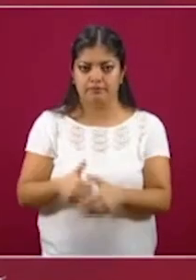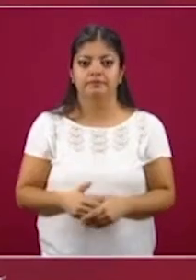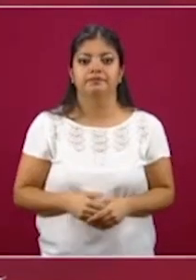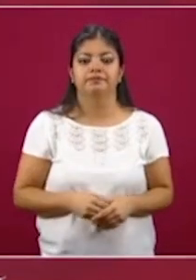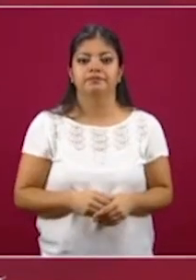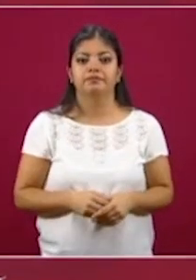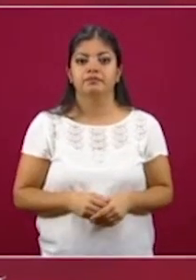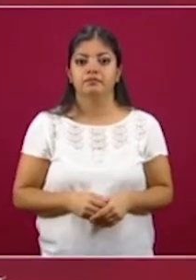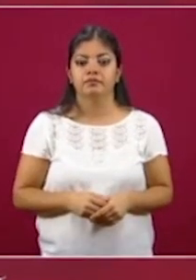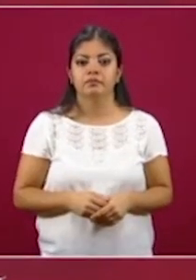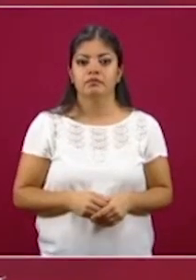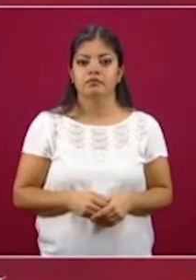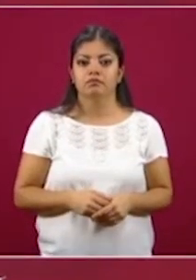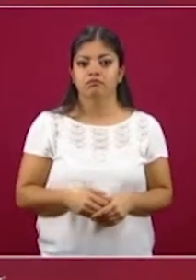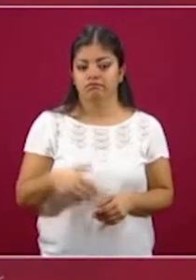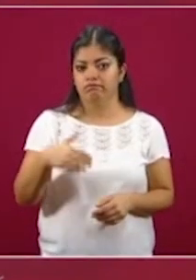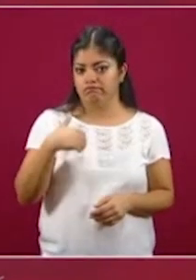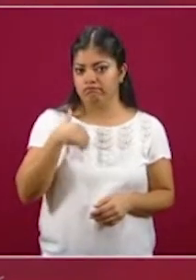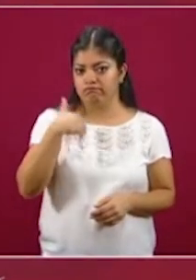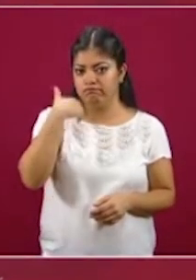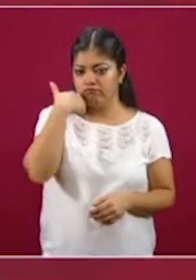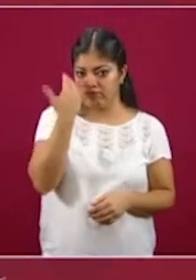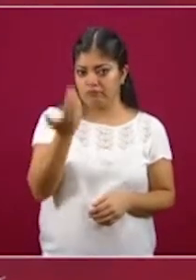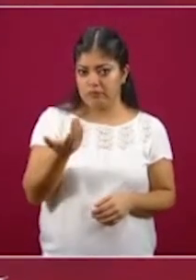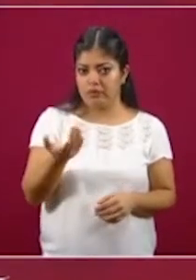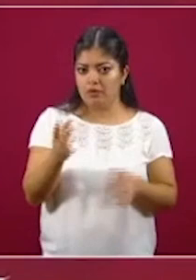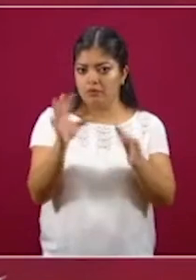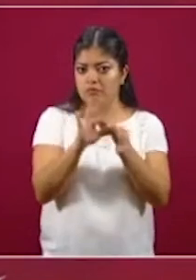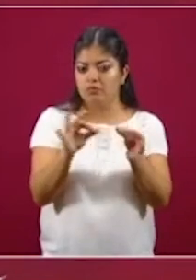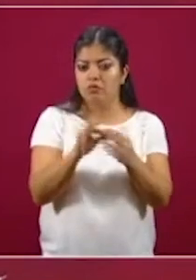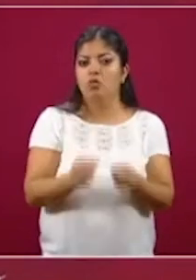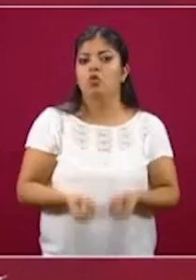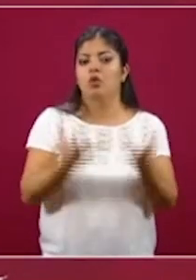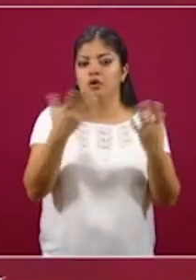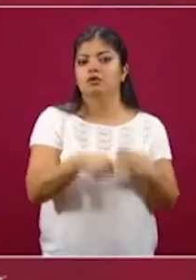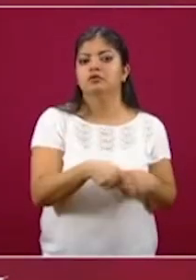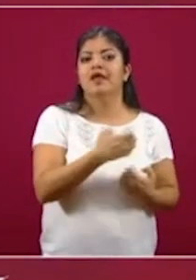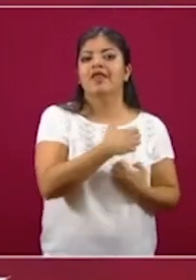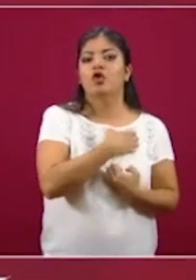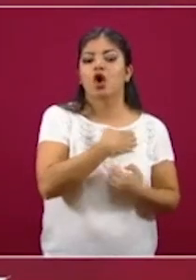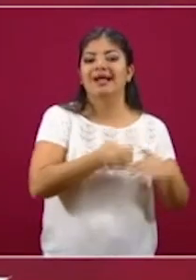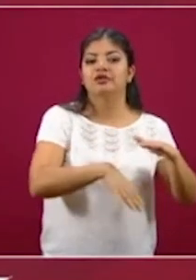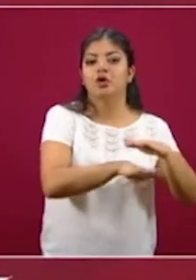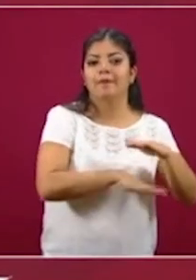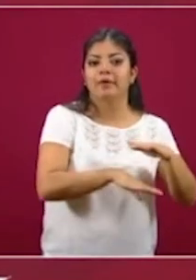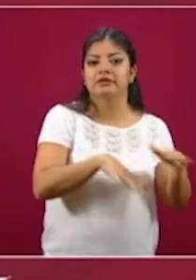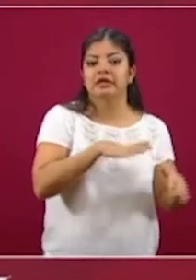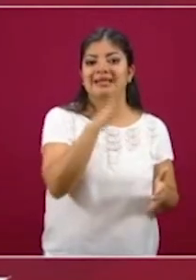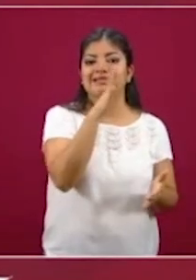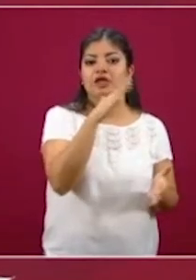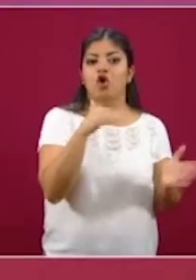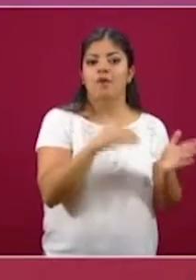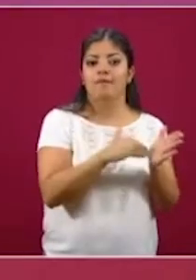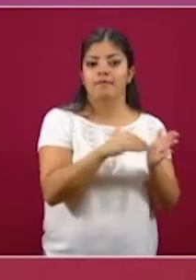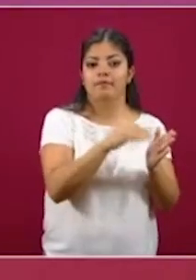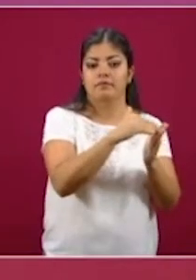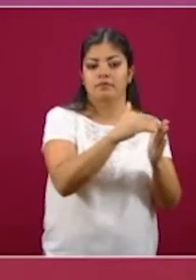Permítanme decirles los totales. En educación básica beneficiamos a 5 millones